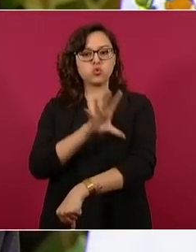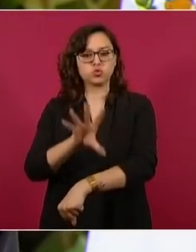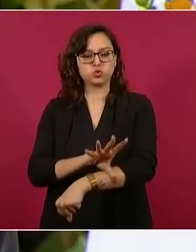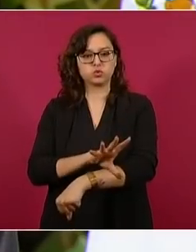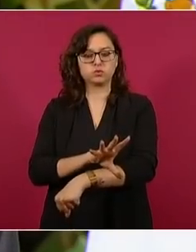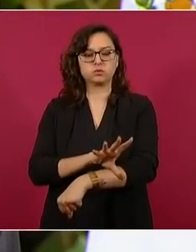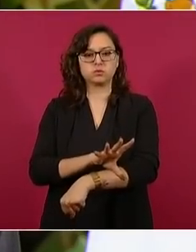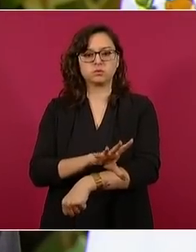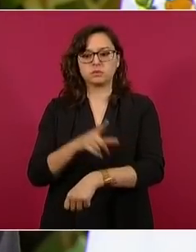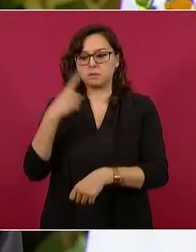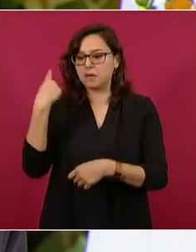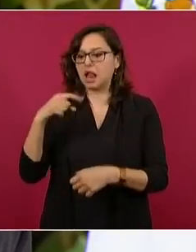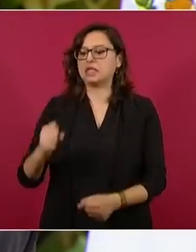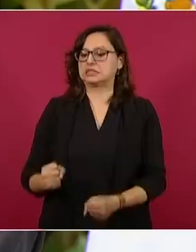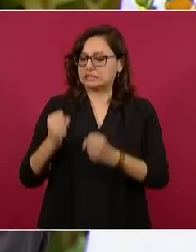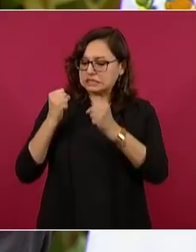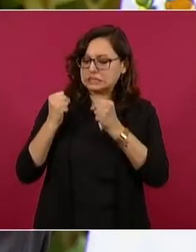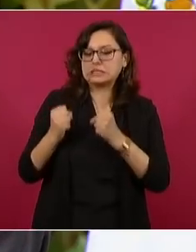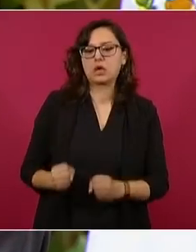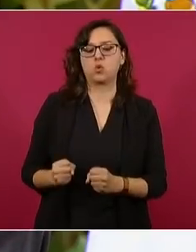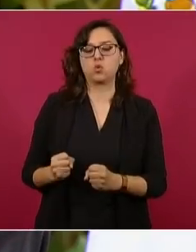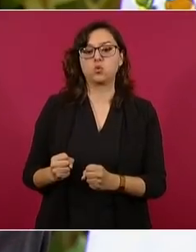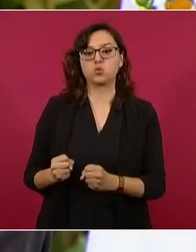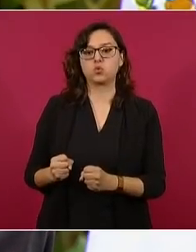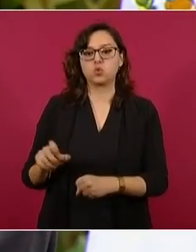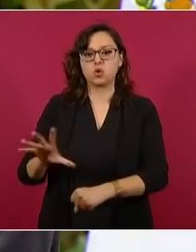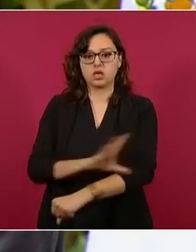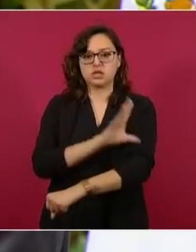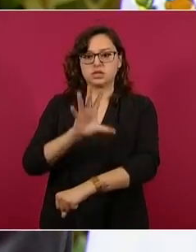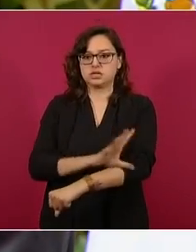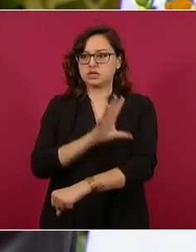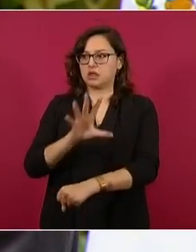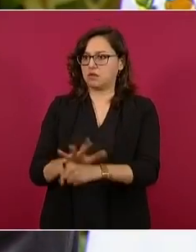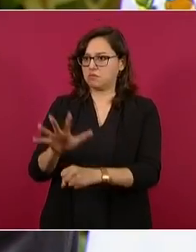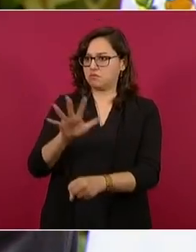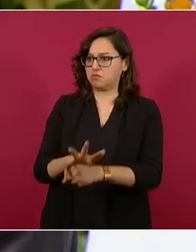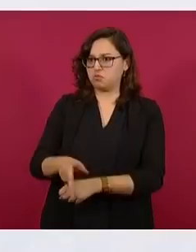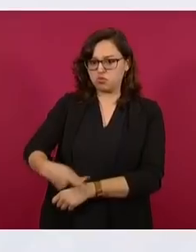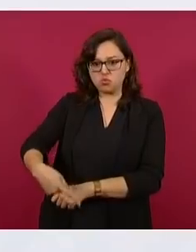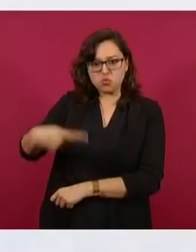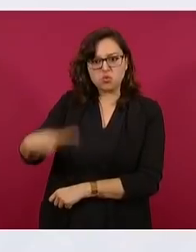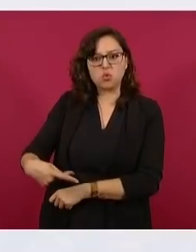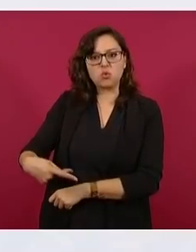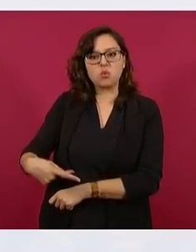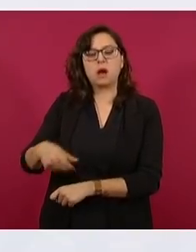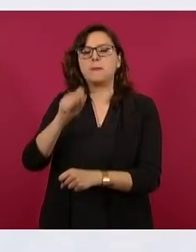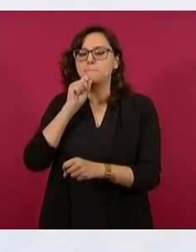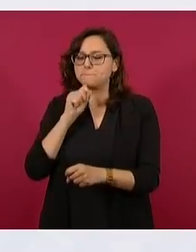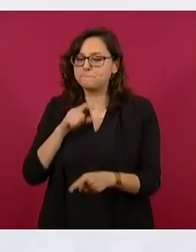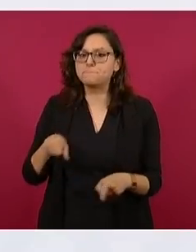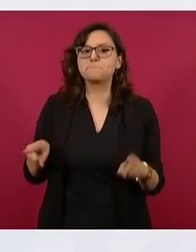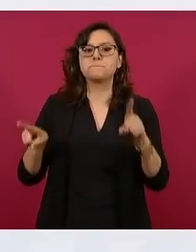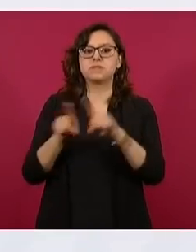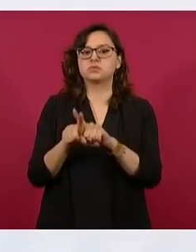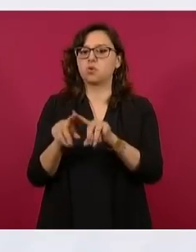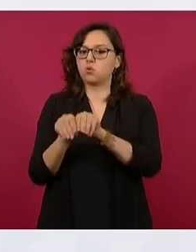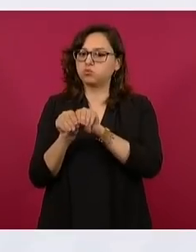garantizar la soberanía energética del país como para tener un abasto de electricidad